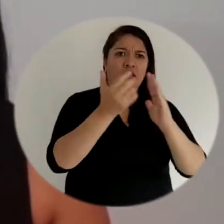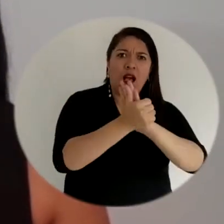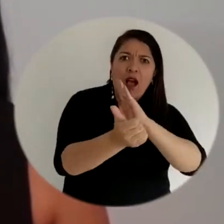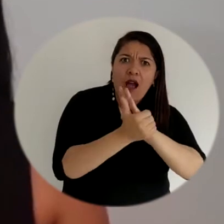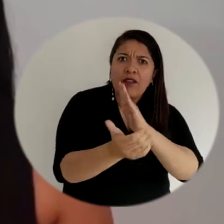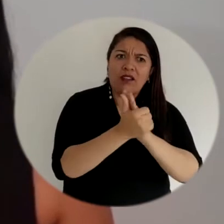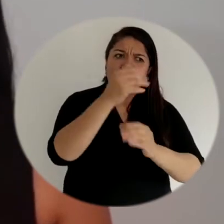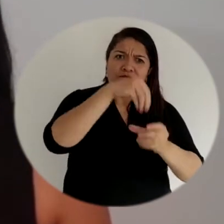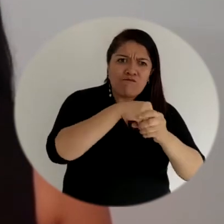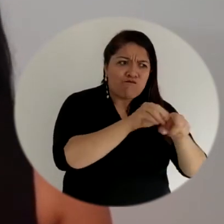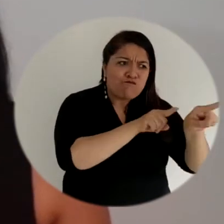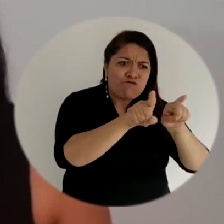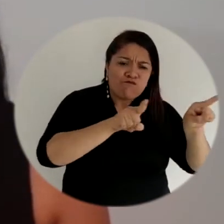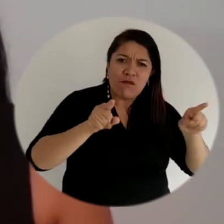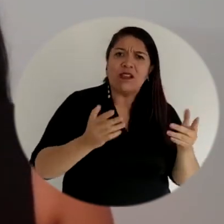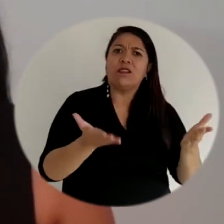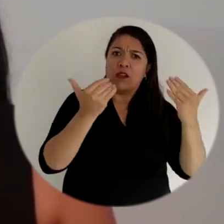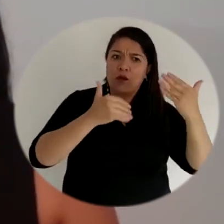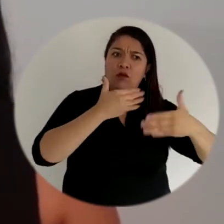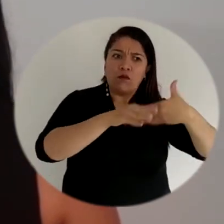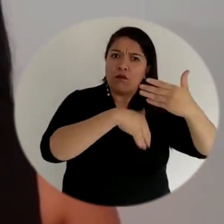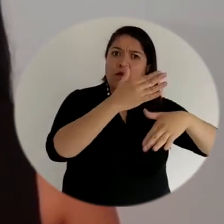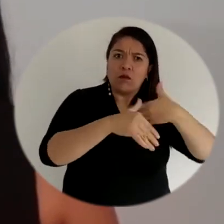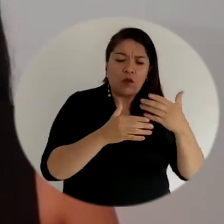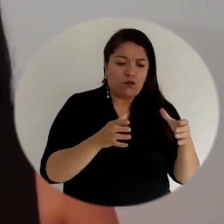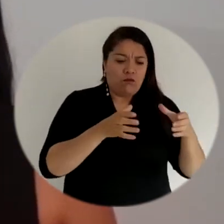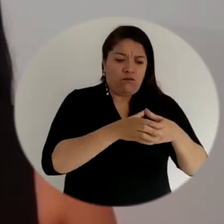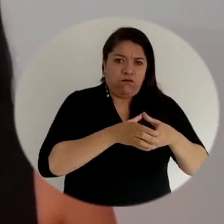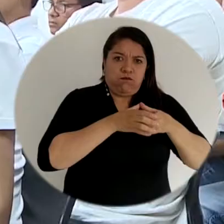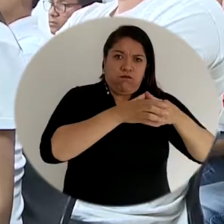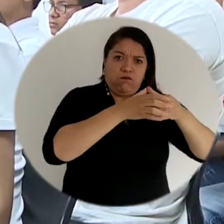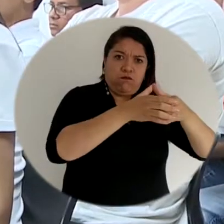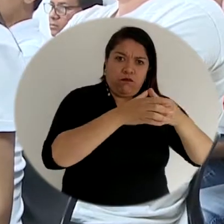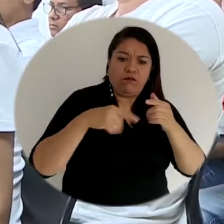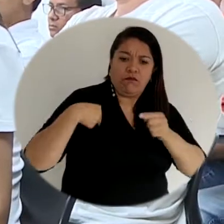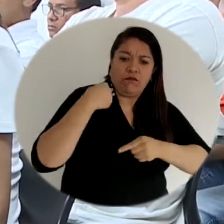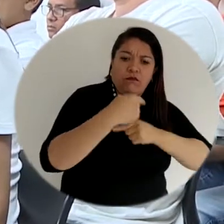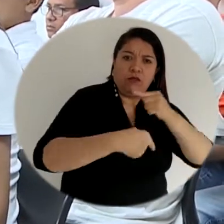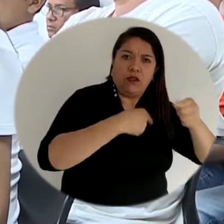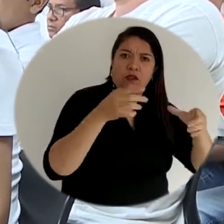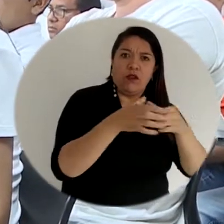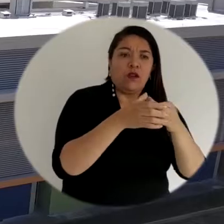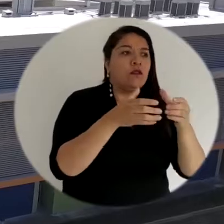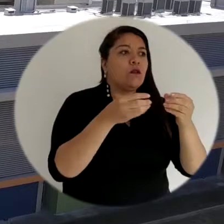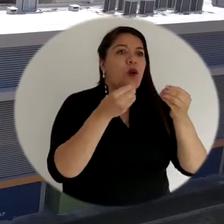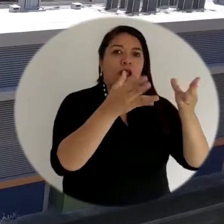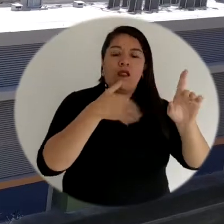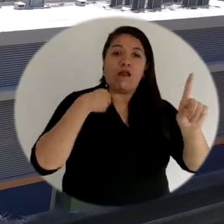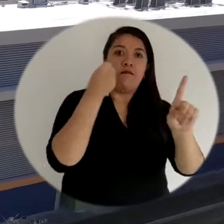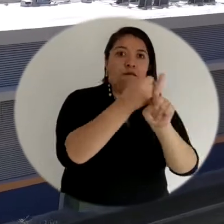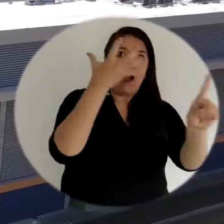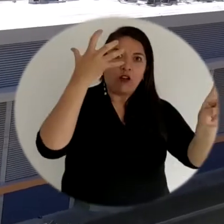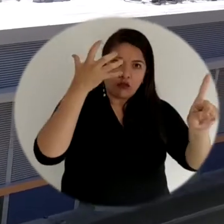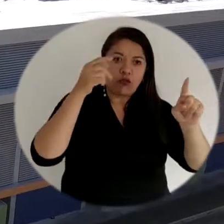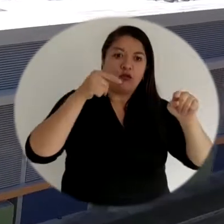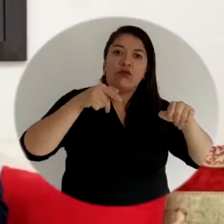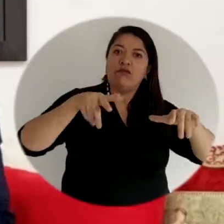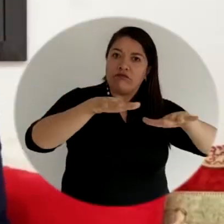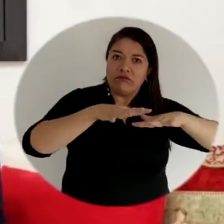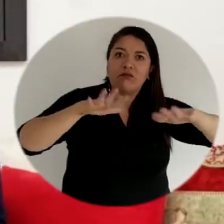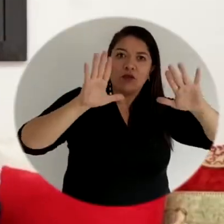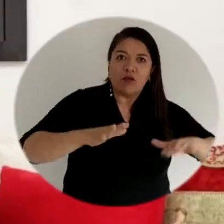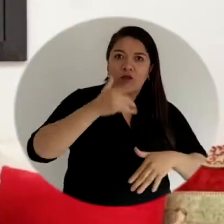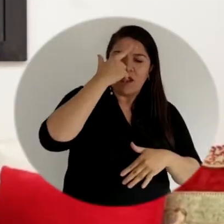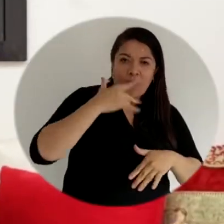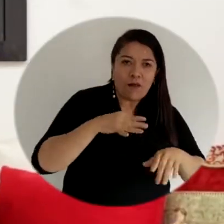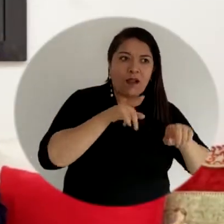universidad para formar a la próxima generación de profesionales que van a crear impacto en la región y en el mundo. Y es para